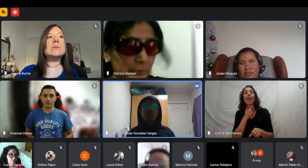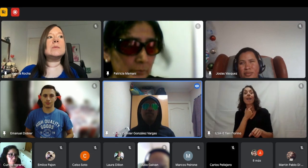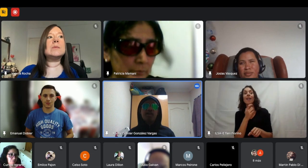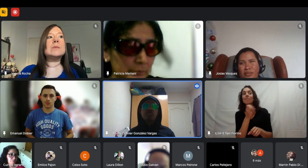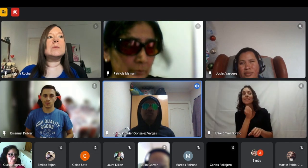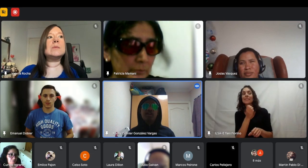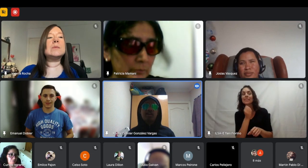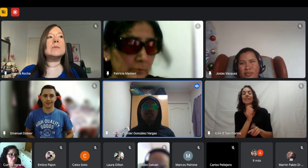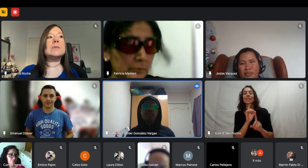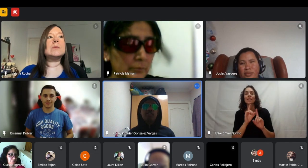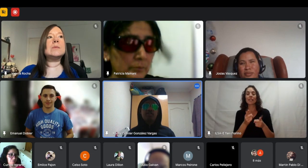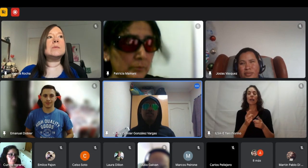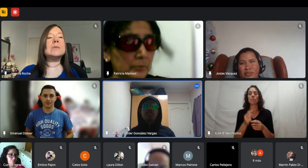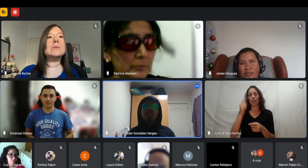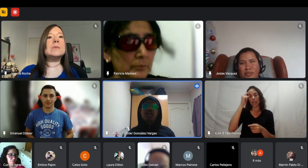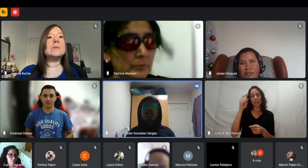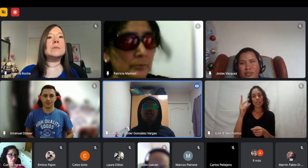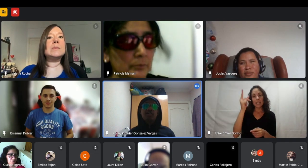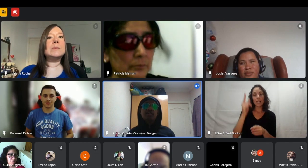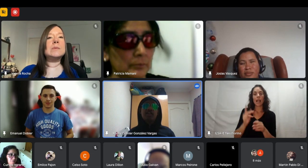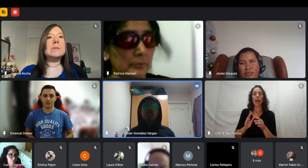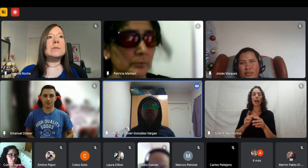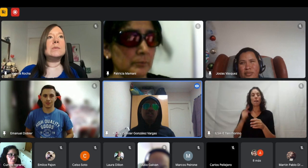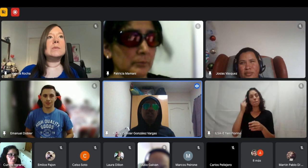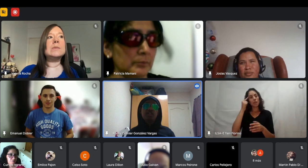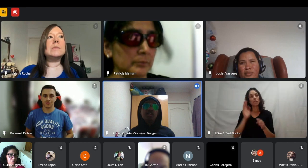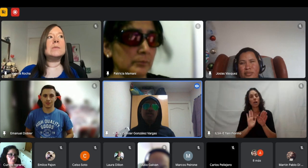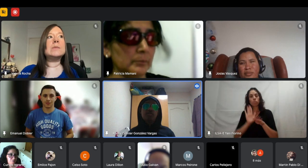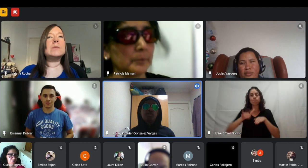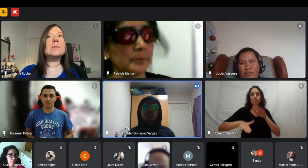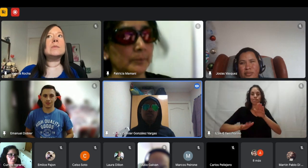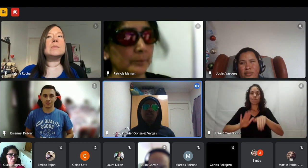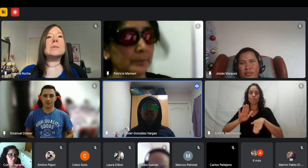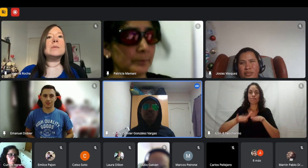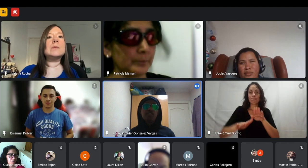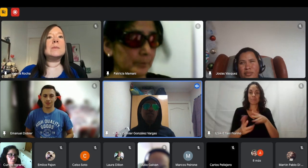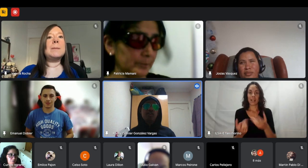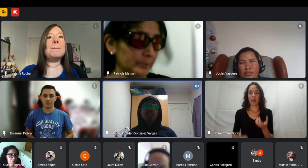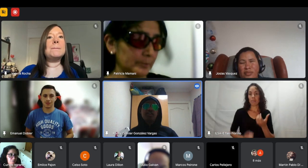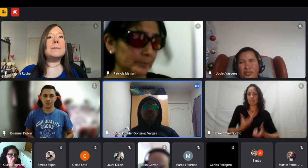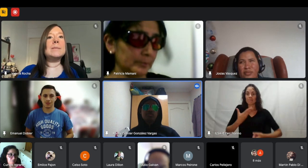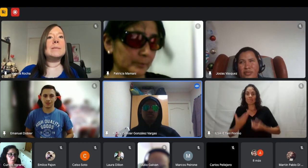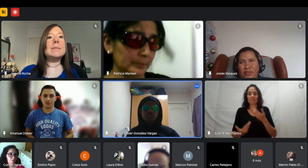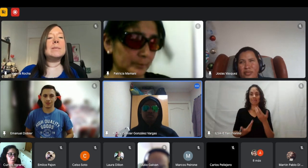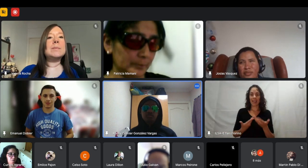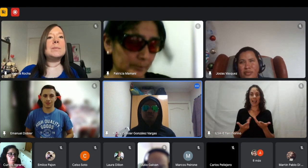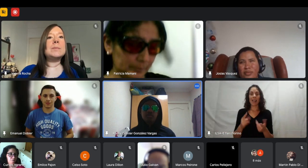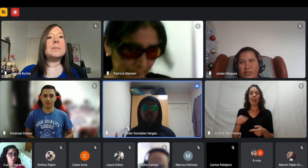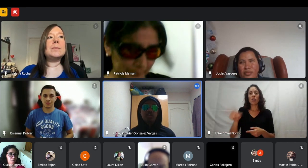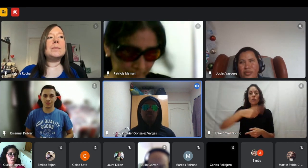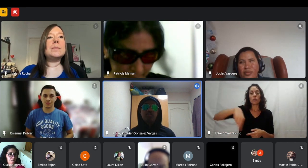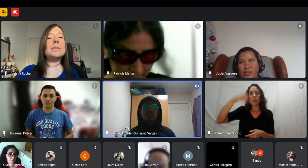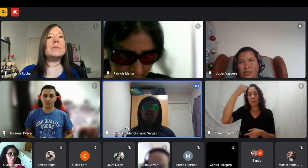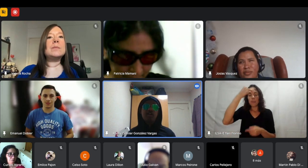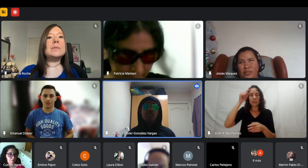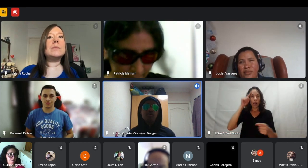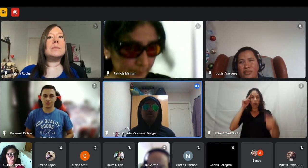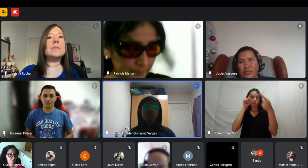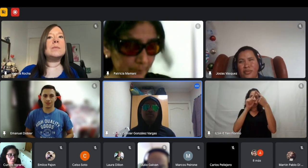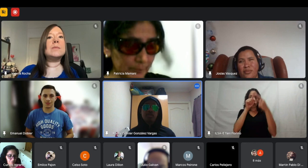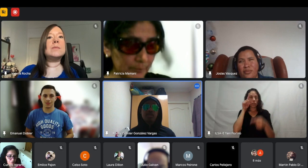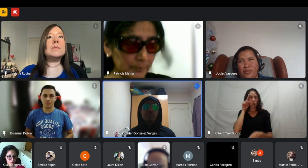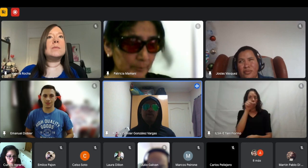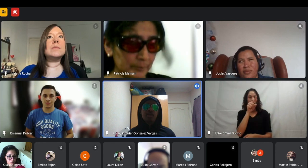y dar el paso para o sea ya uno tiene que estar como mentalizado el rechazo porque eso es